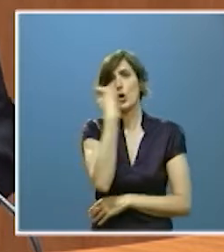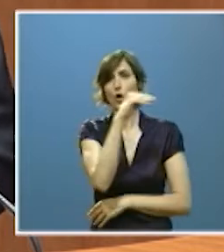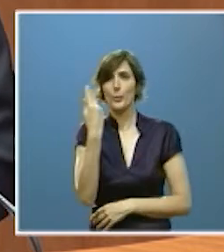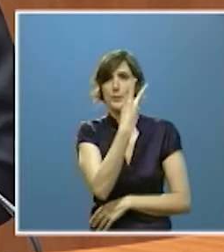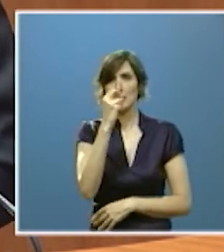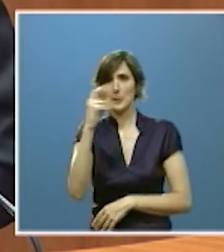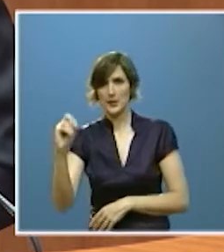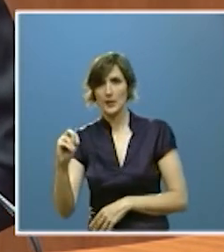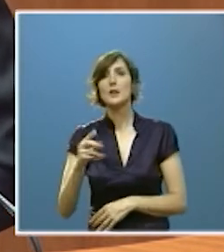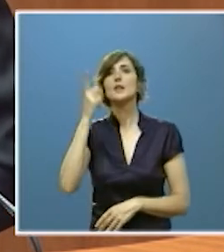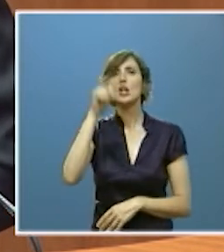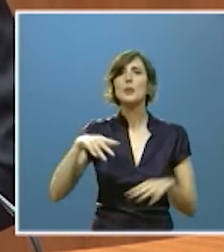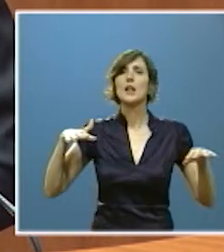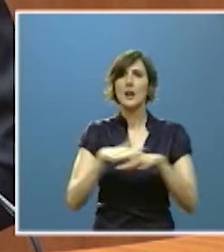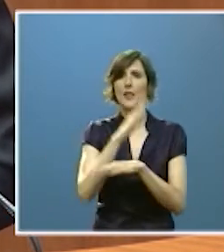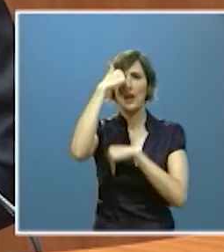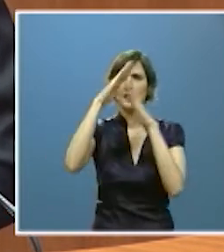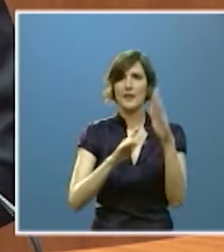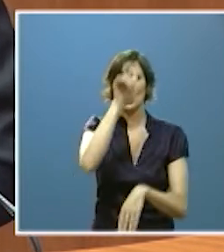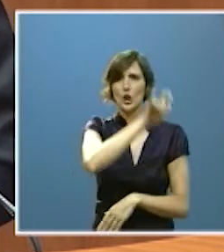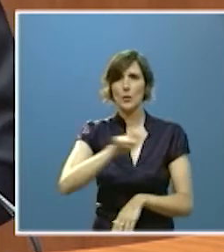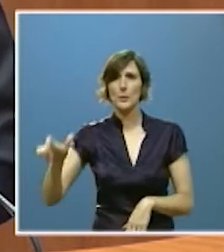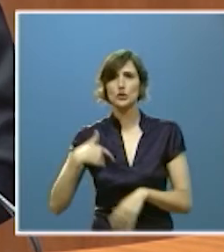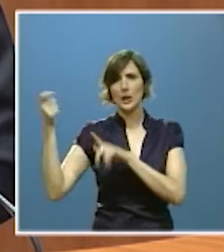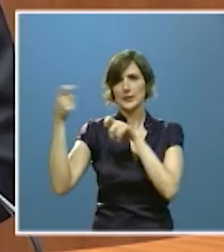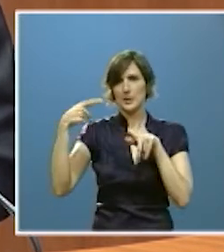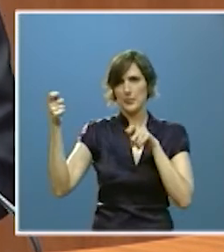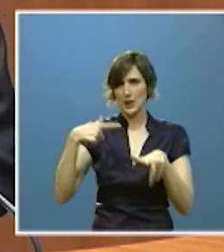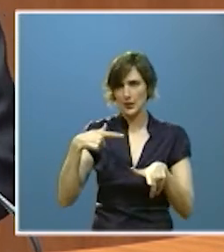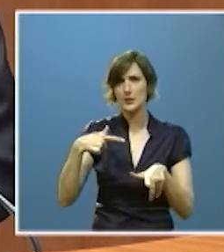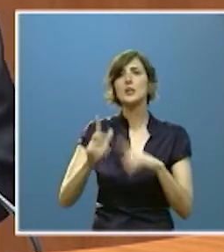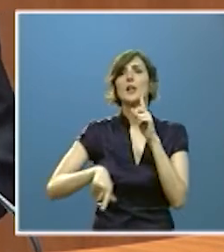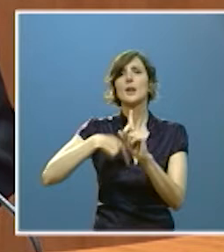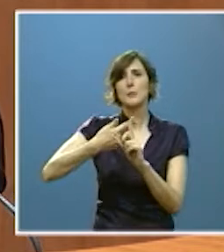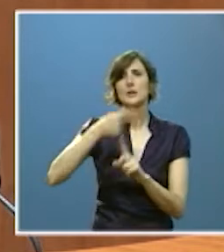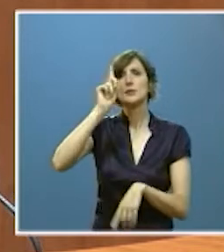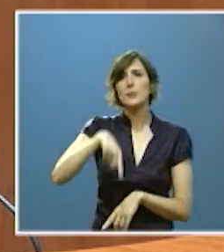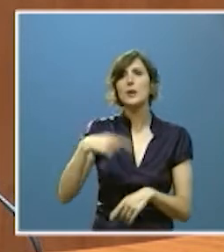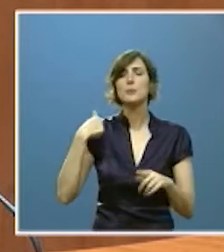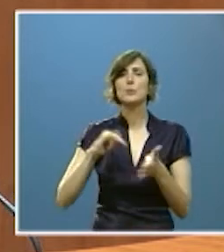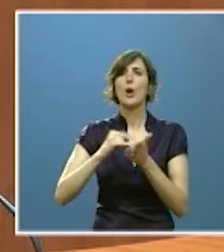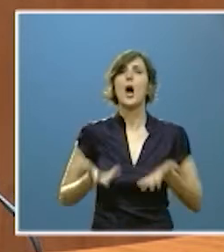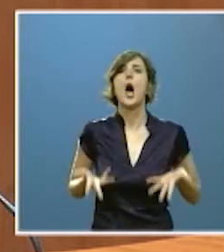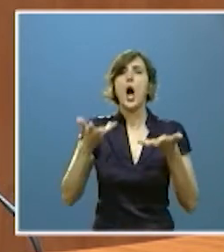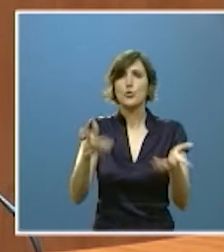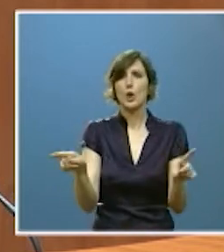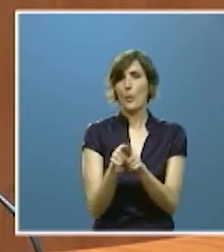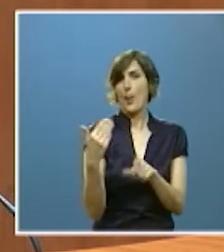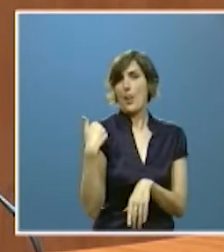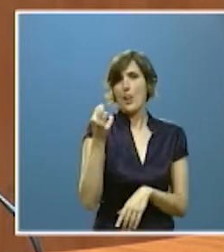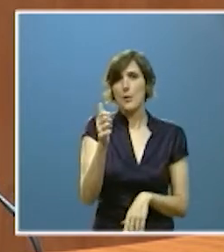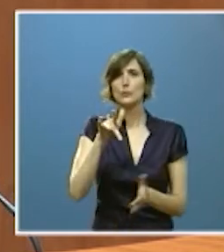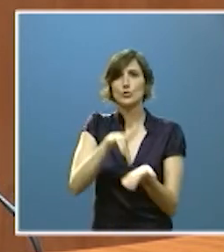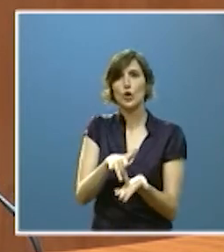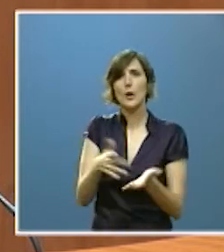propiciado la creación de la red de atención a las personas inmigrantes y ha favorecido ayudas como la que acabamos de poner en marcha para